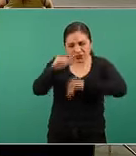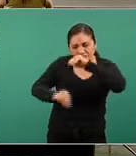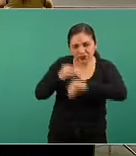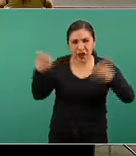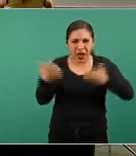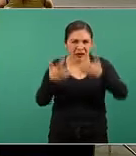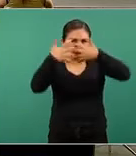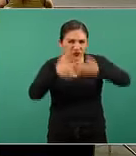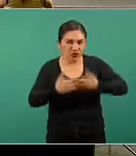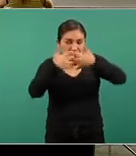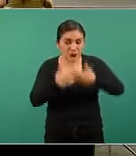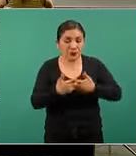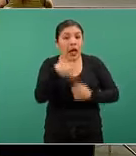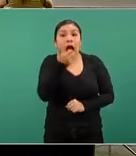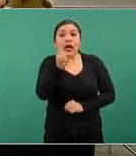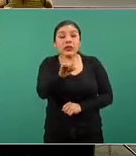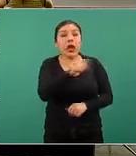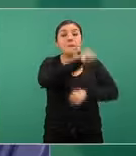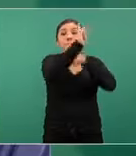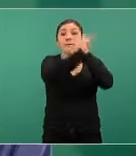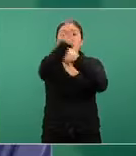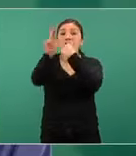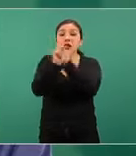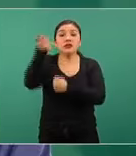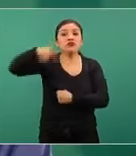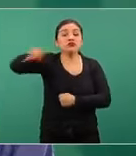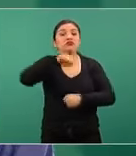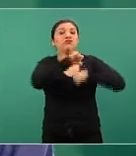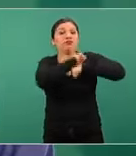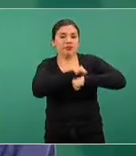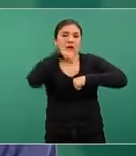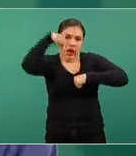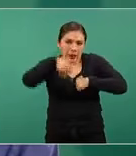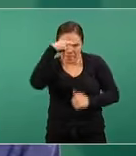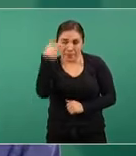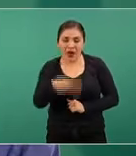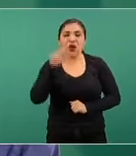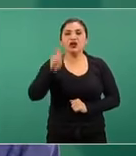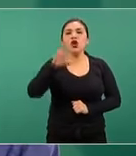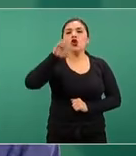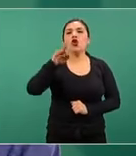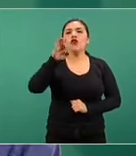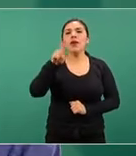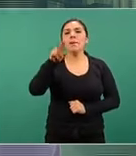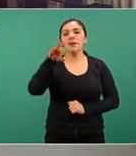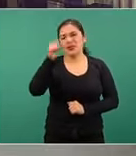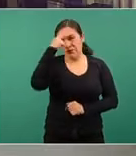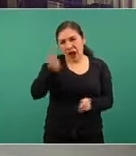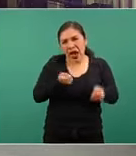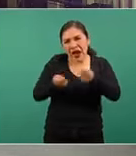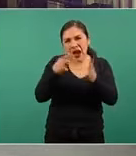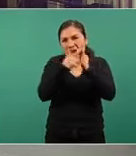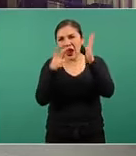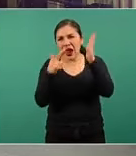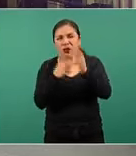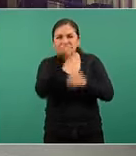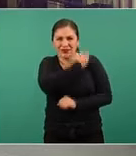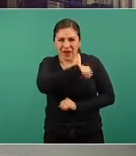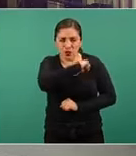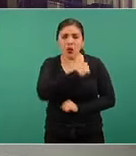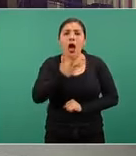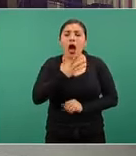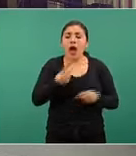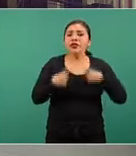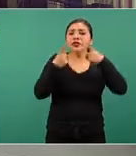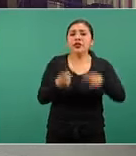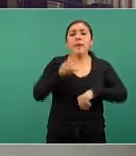fabrican y en cada país la autoridad sanitaria, en nuestro caso COFEPRIS de regulación sanitaria, establece un